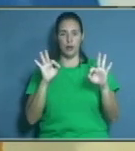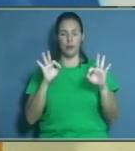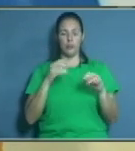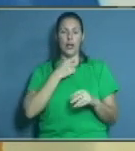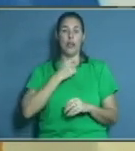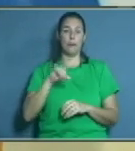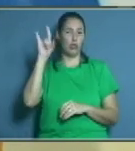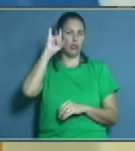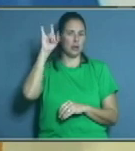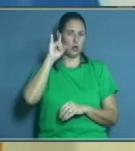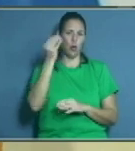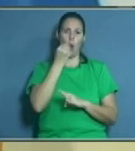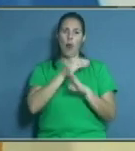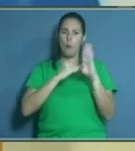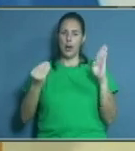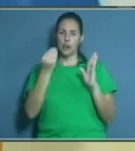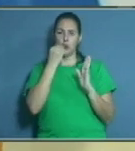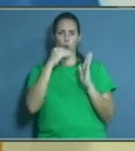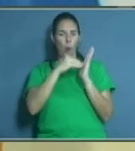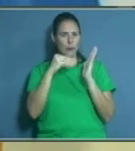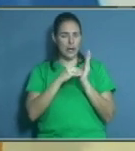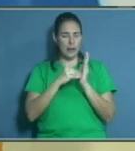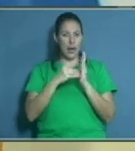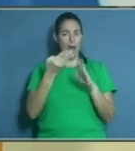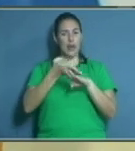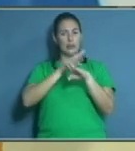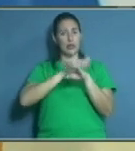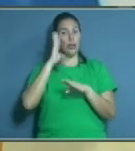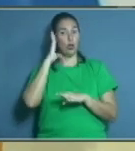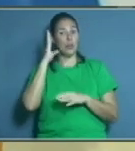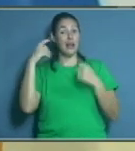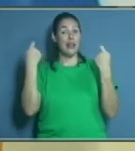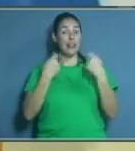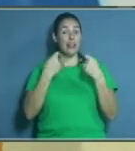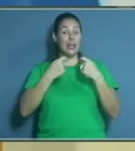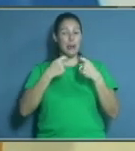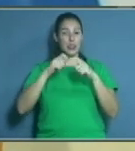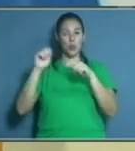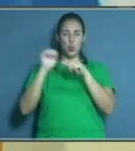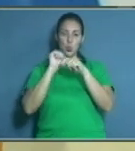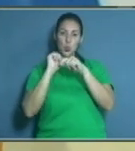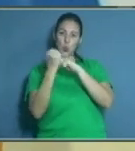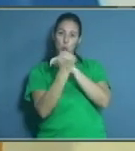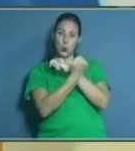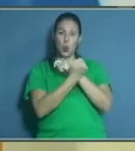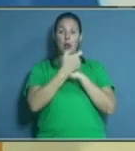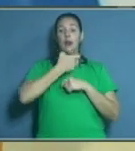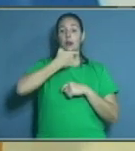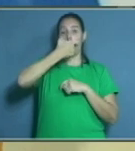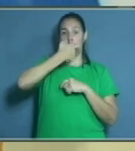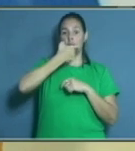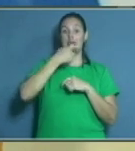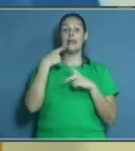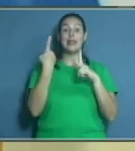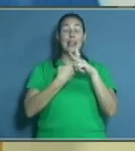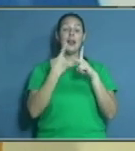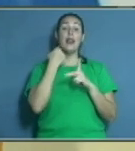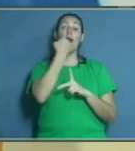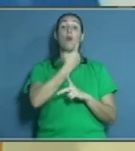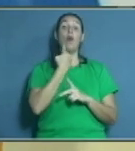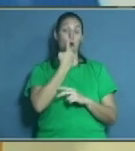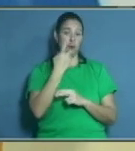ayuno, después de almuerzo, después de comida, antes de acostarse, higienizar tanto la prótesis como los tejidos bucales.